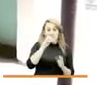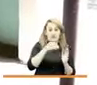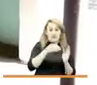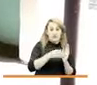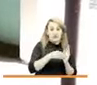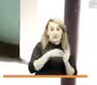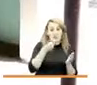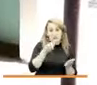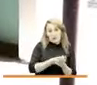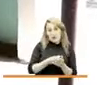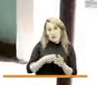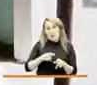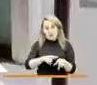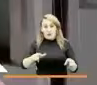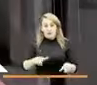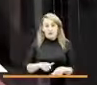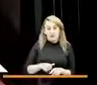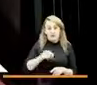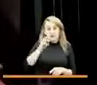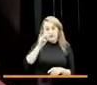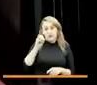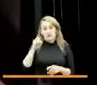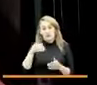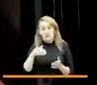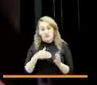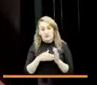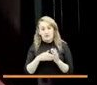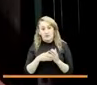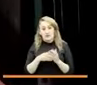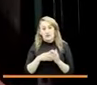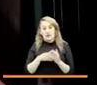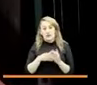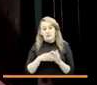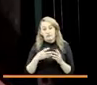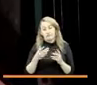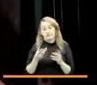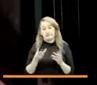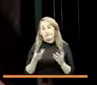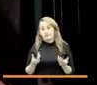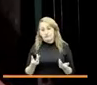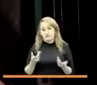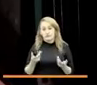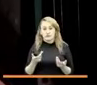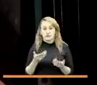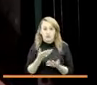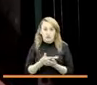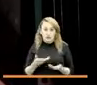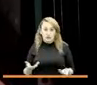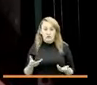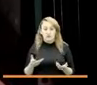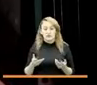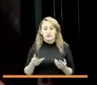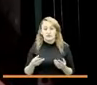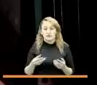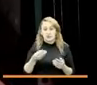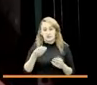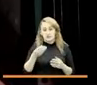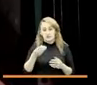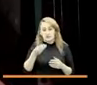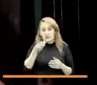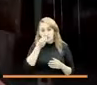y me quedan 80, con eso me los reparto en mis cosas de paseo personal